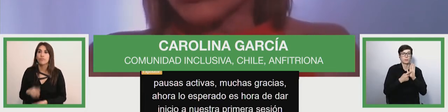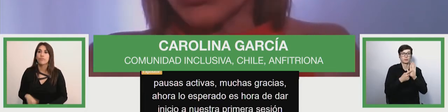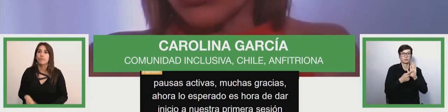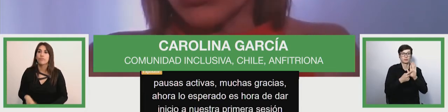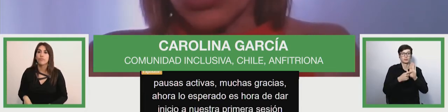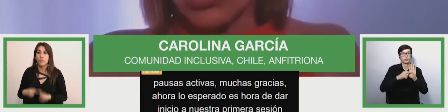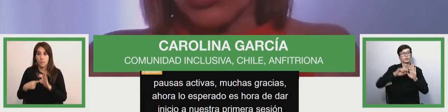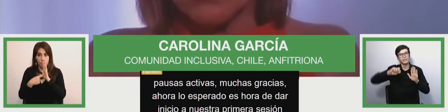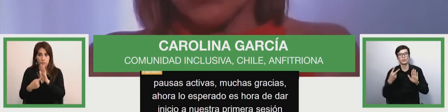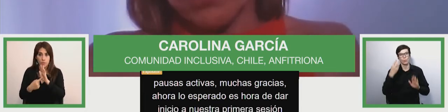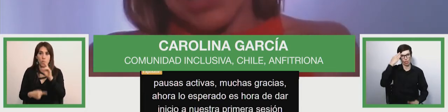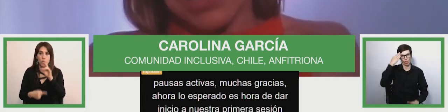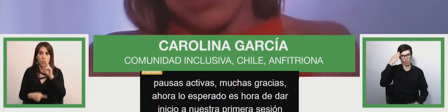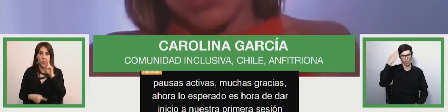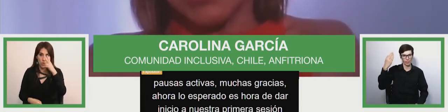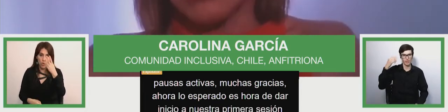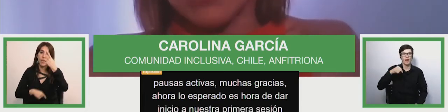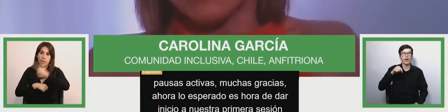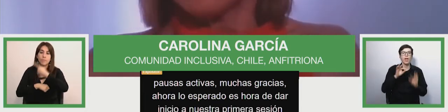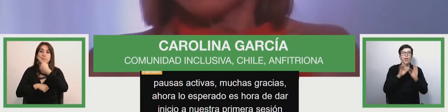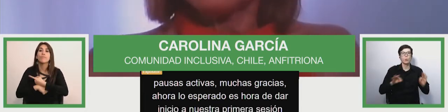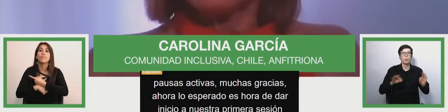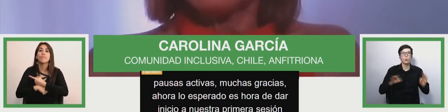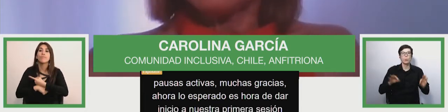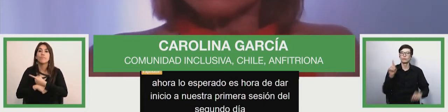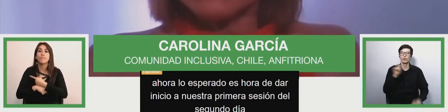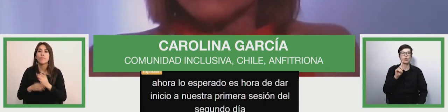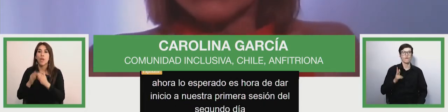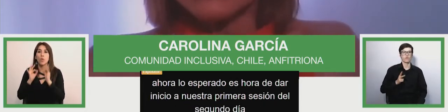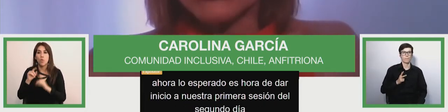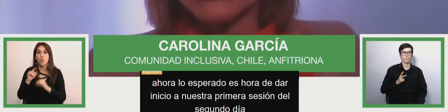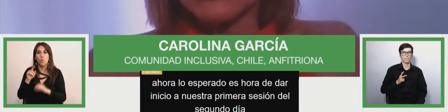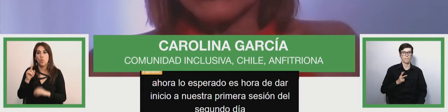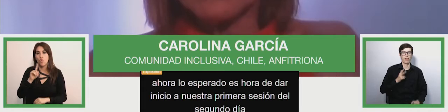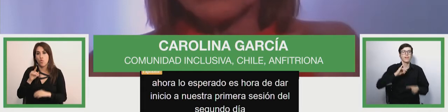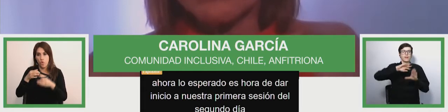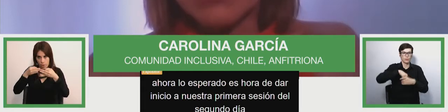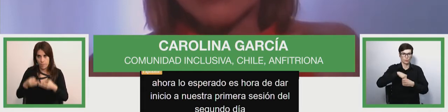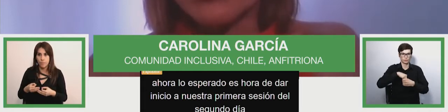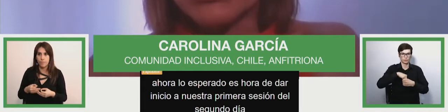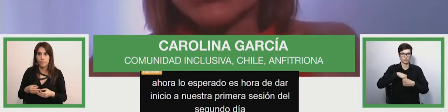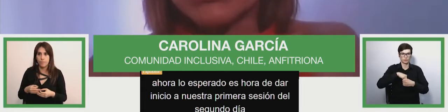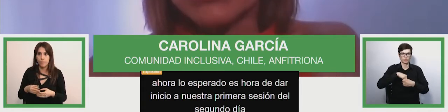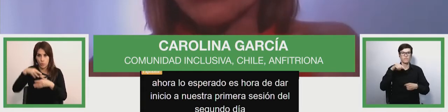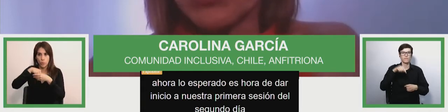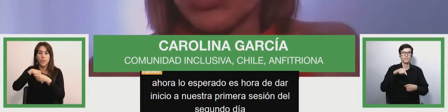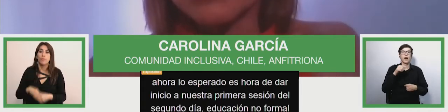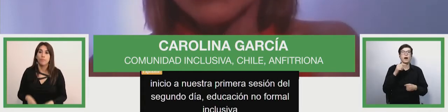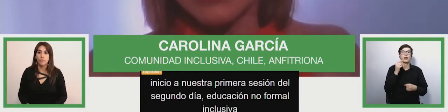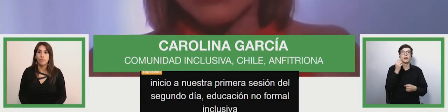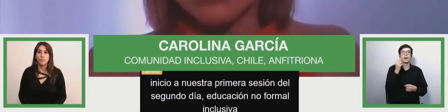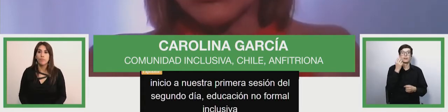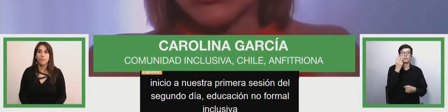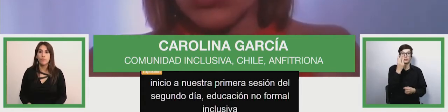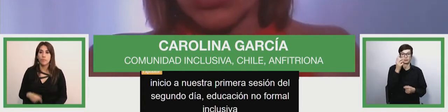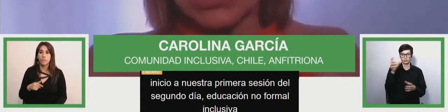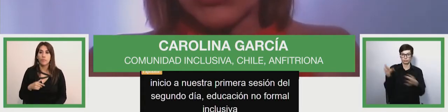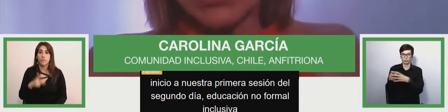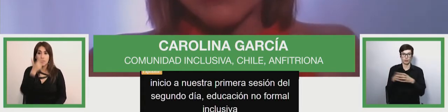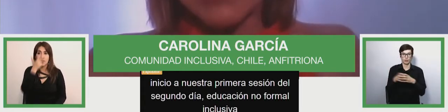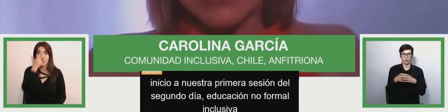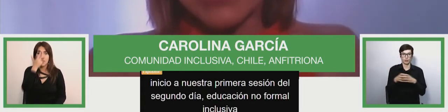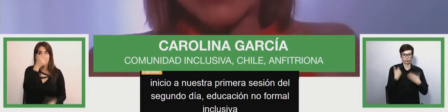Educación no formal inclusiva, donde tres organizaciones premiadas por Ciro Project en su